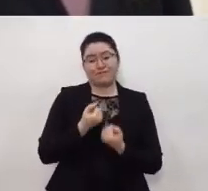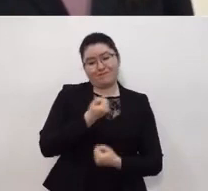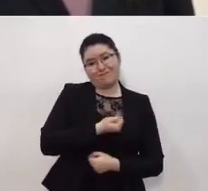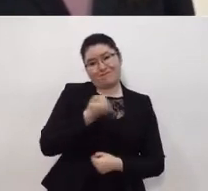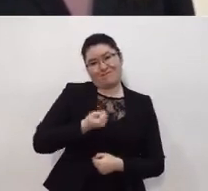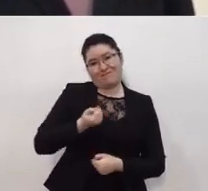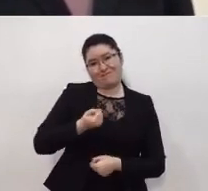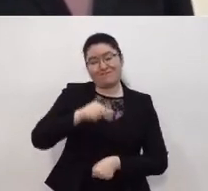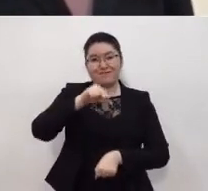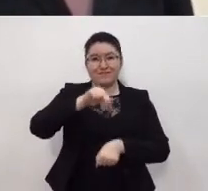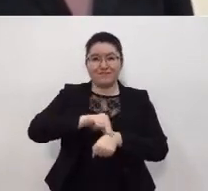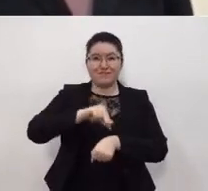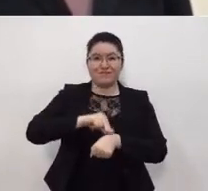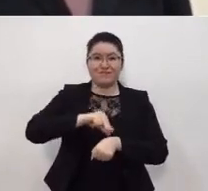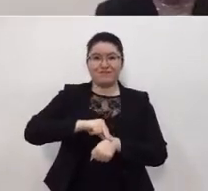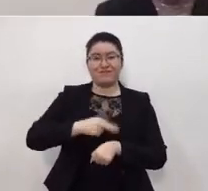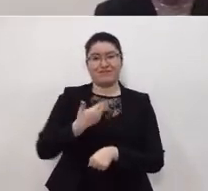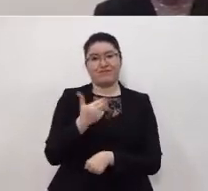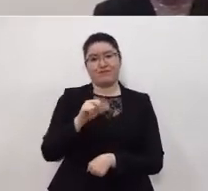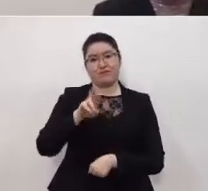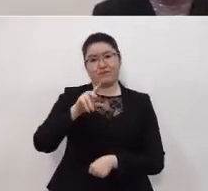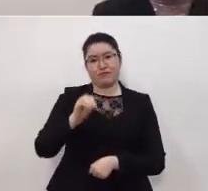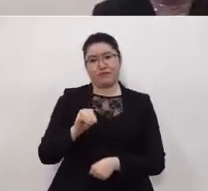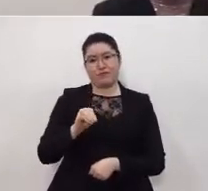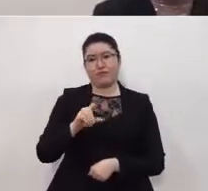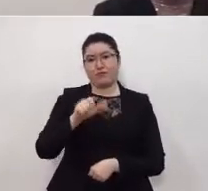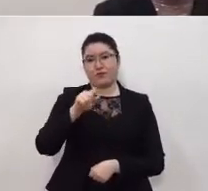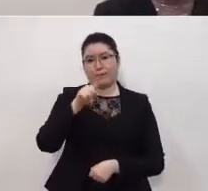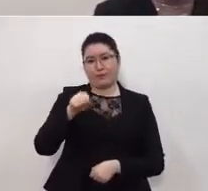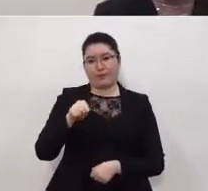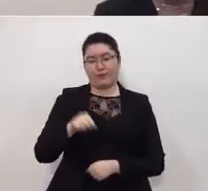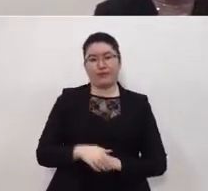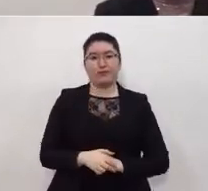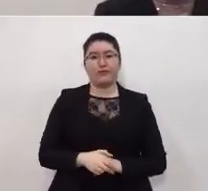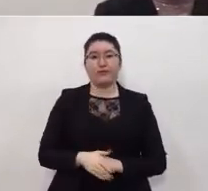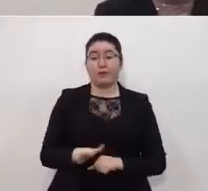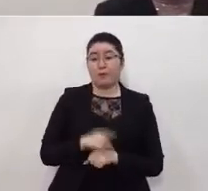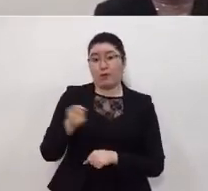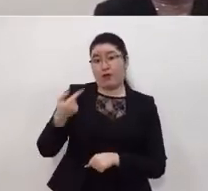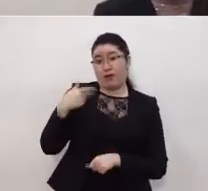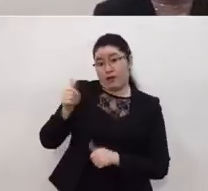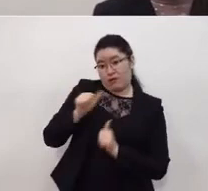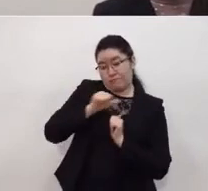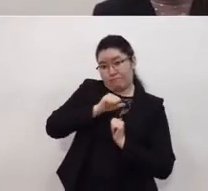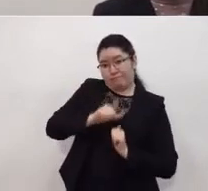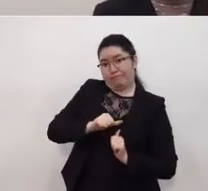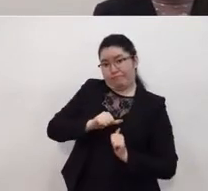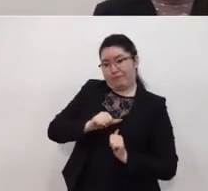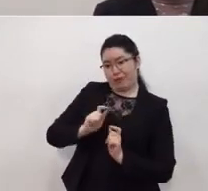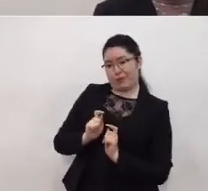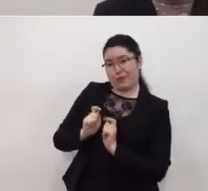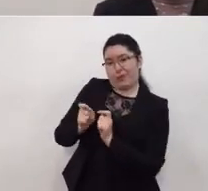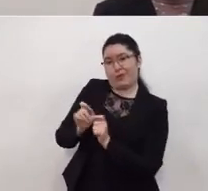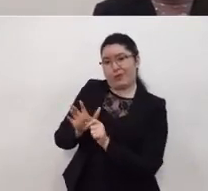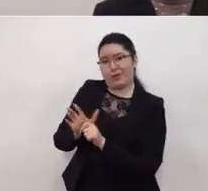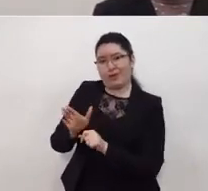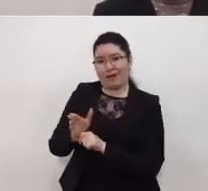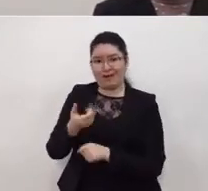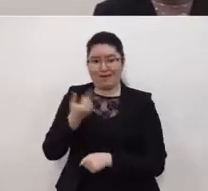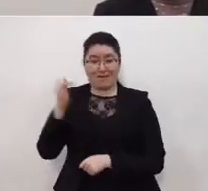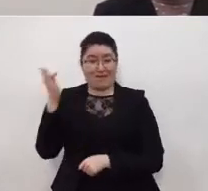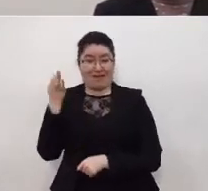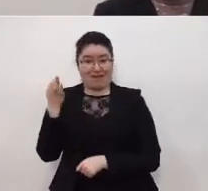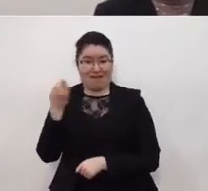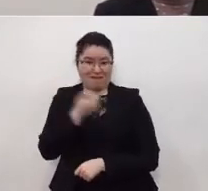saludar al doctor hugo lópez gatel quien es una autoridad en materia de salud a nivel federal y con quien